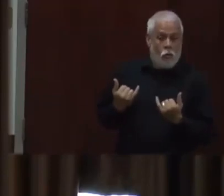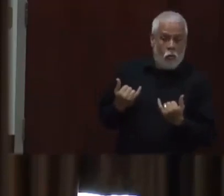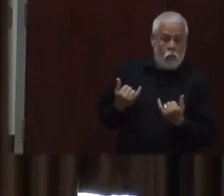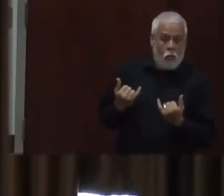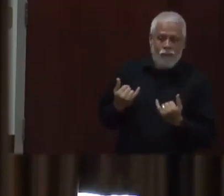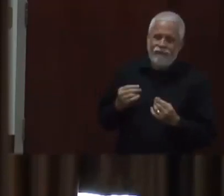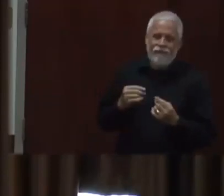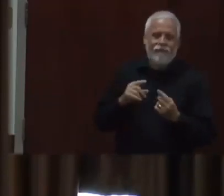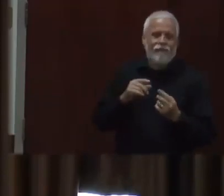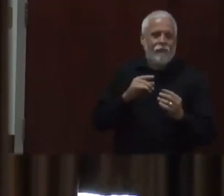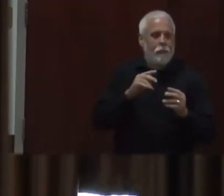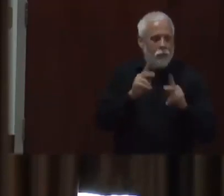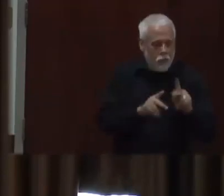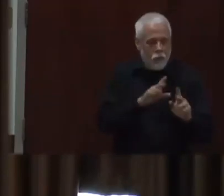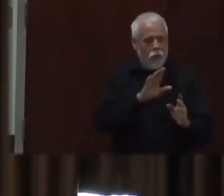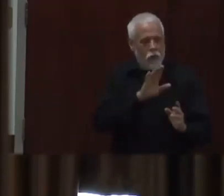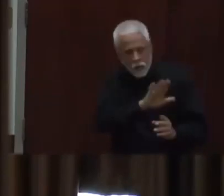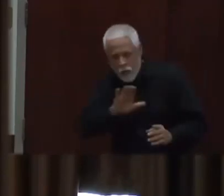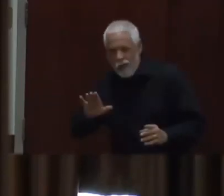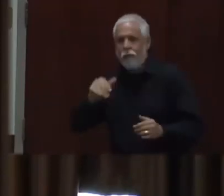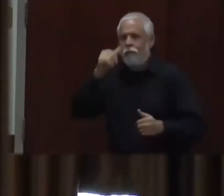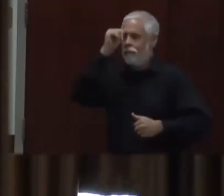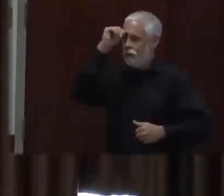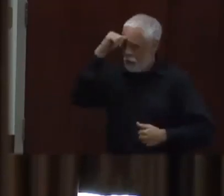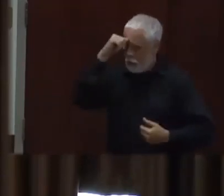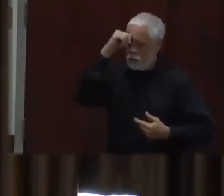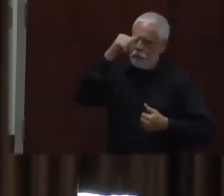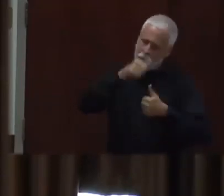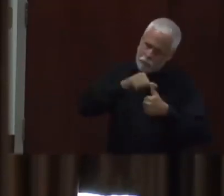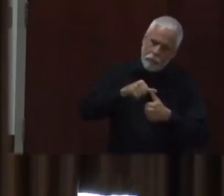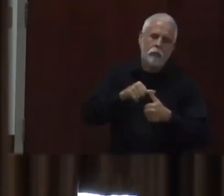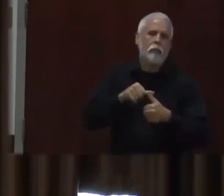importantes. Hay de verdad datos y análisis importantes.